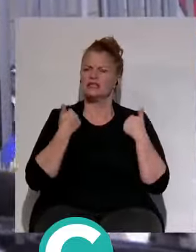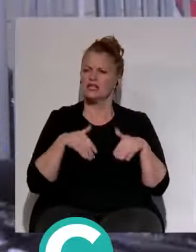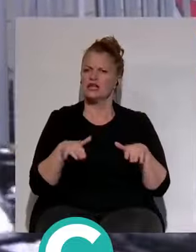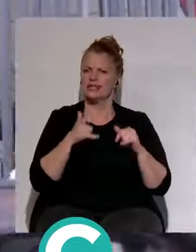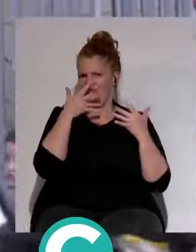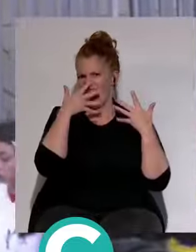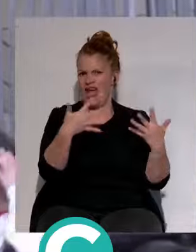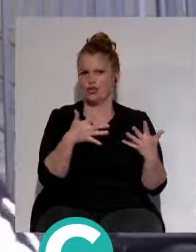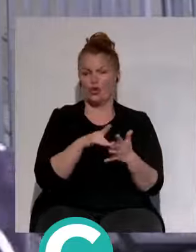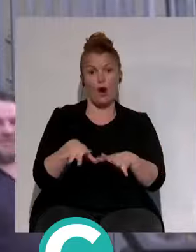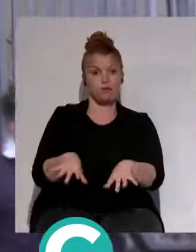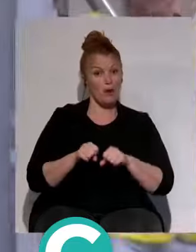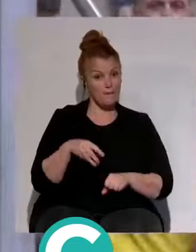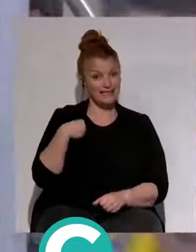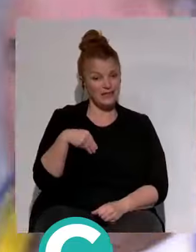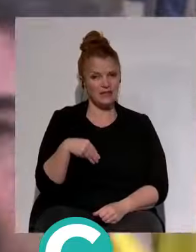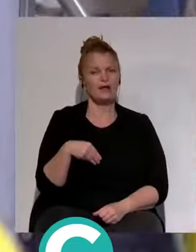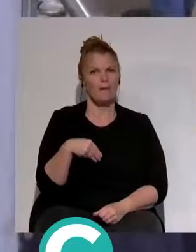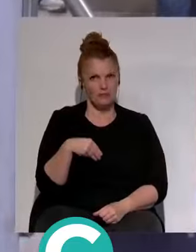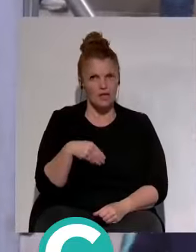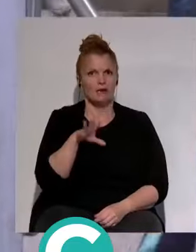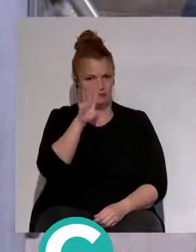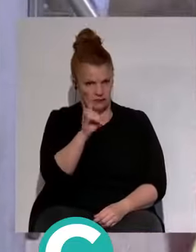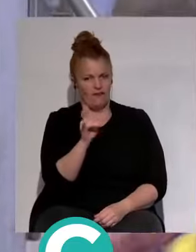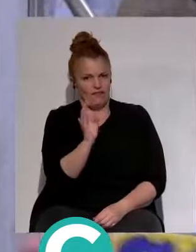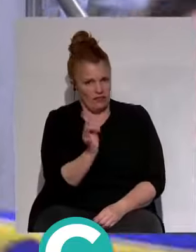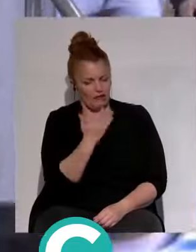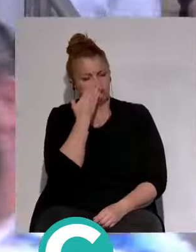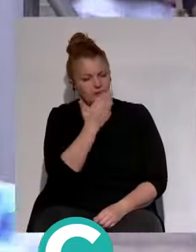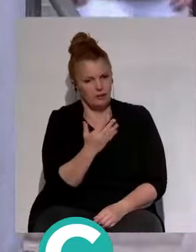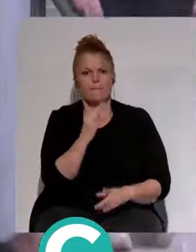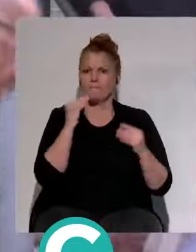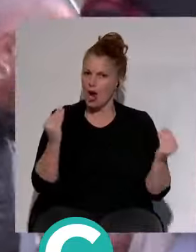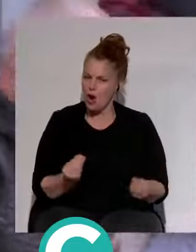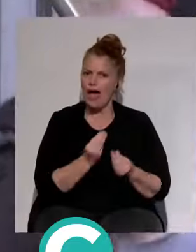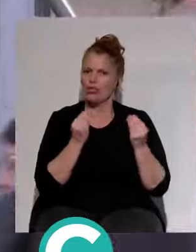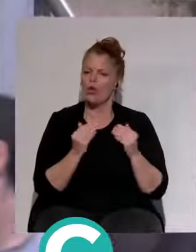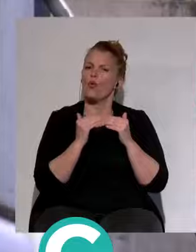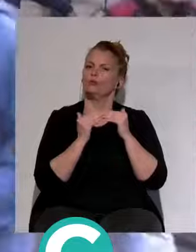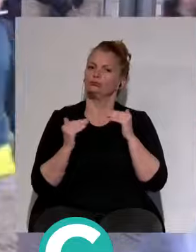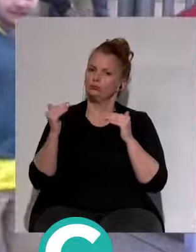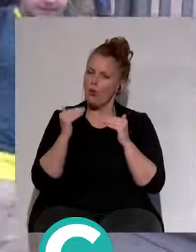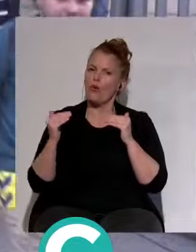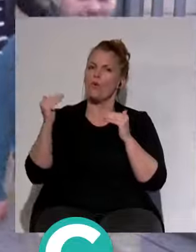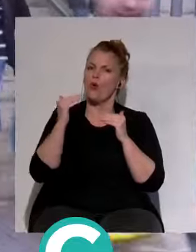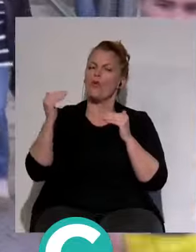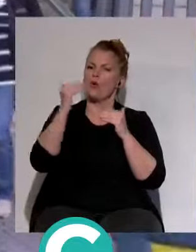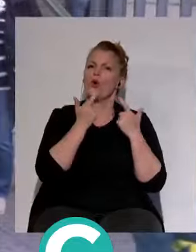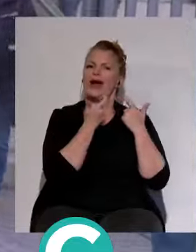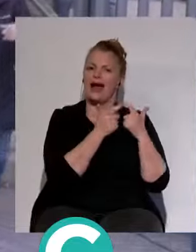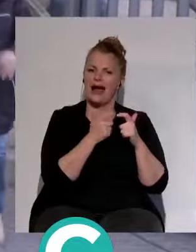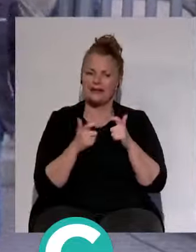años. Es verdad que hemos ido mejorando, subiendo de categoría,